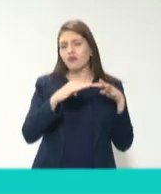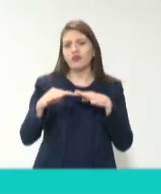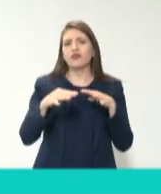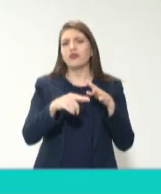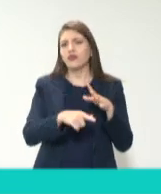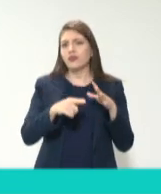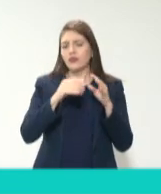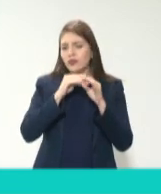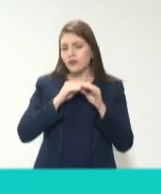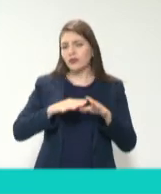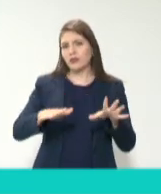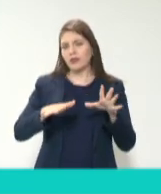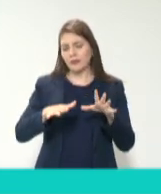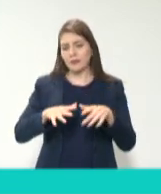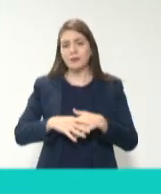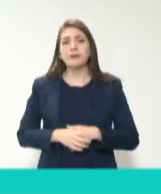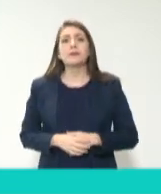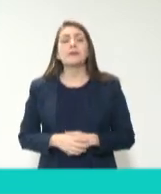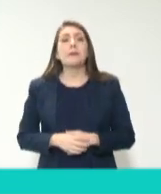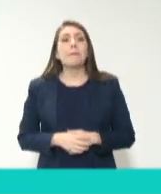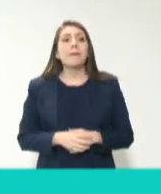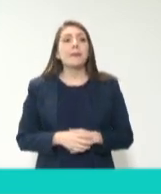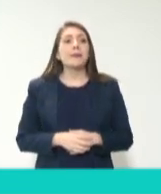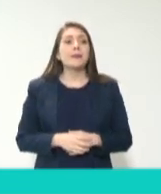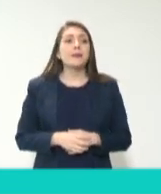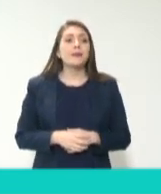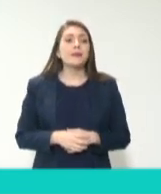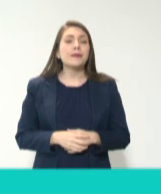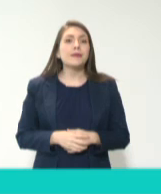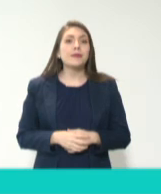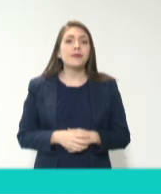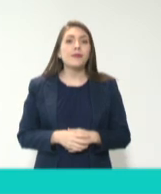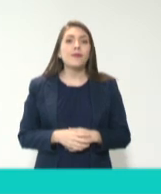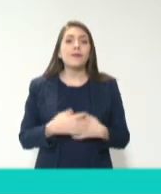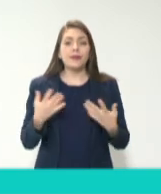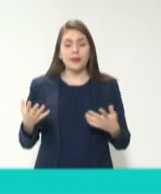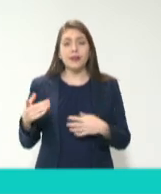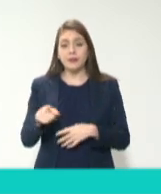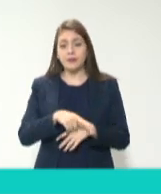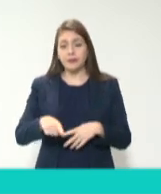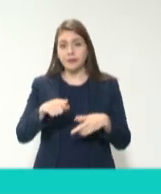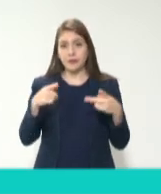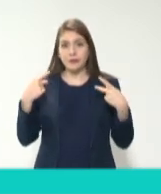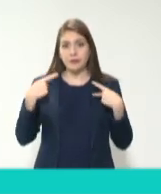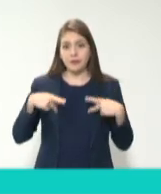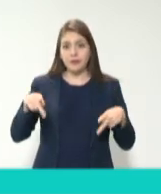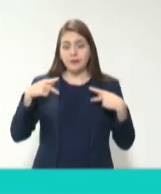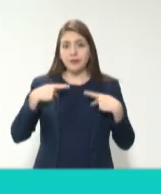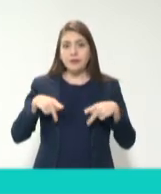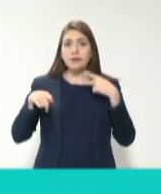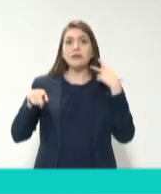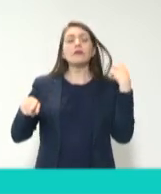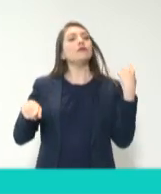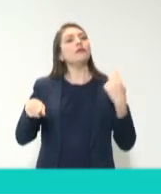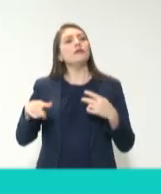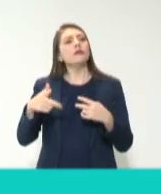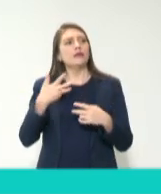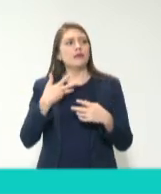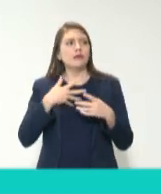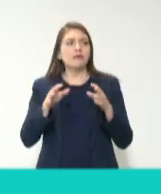Entonces, la ciudadanía en este punto de la transparencia y la denuncia tiene un factor